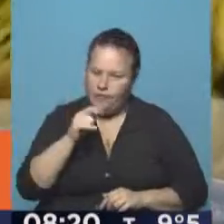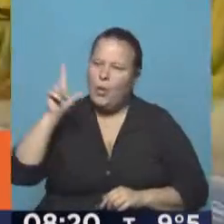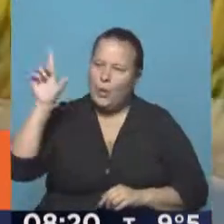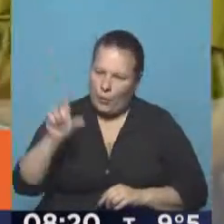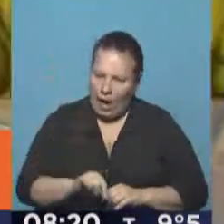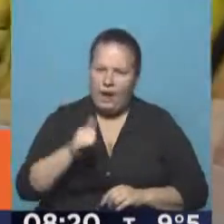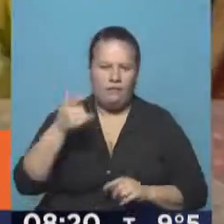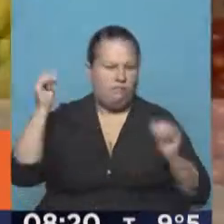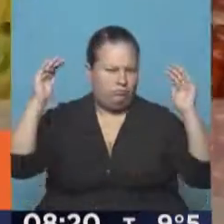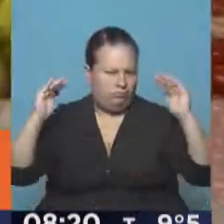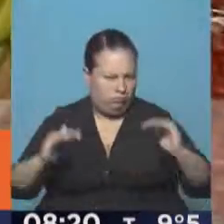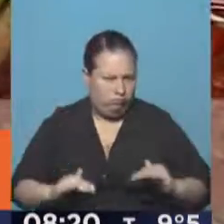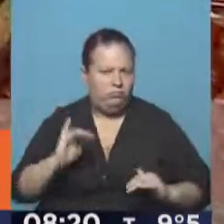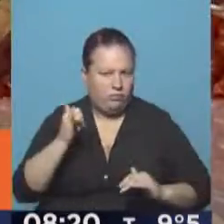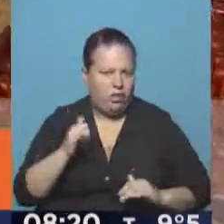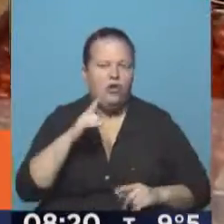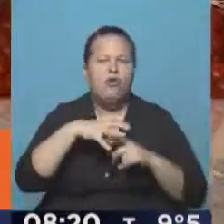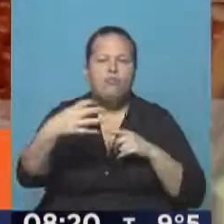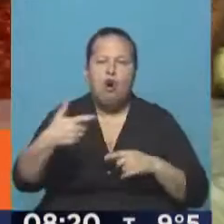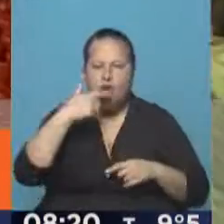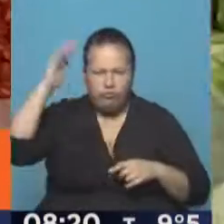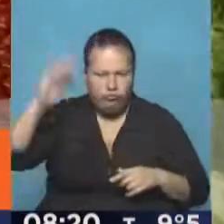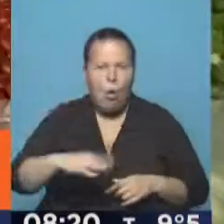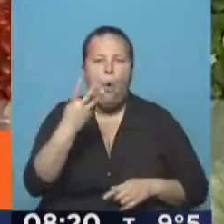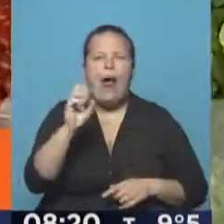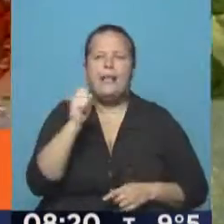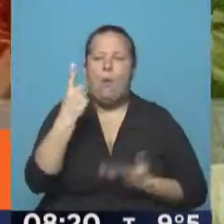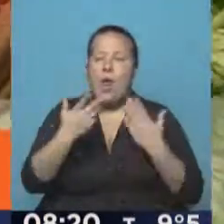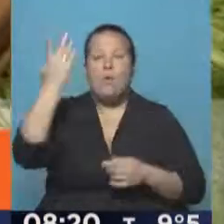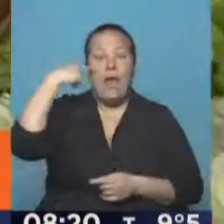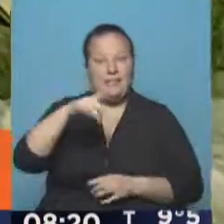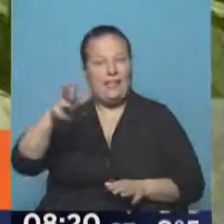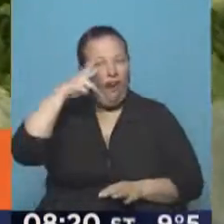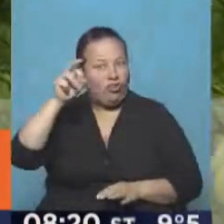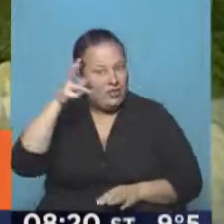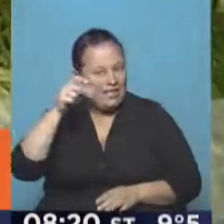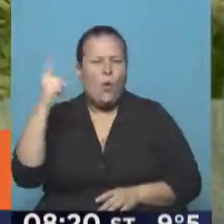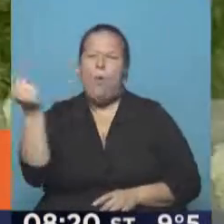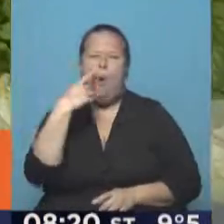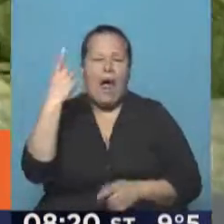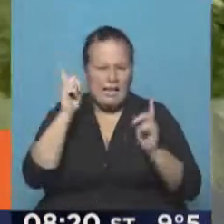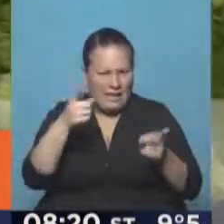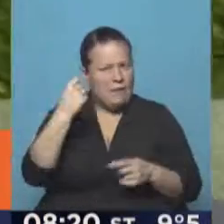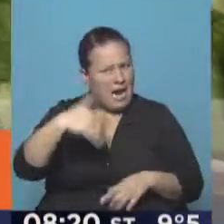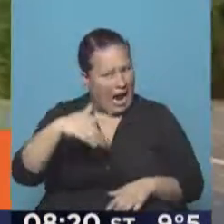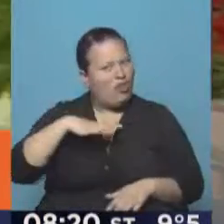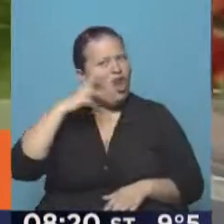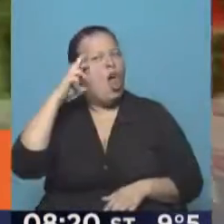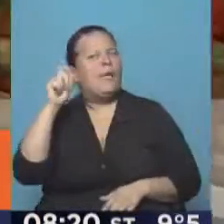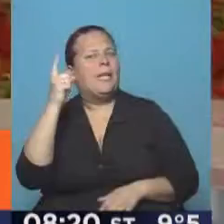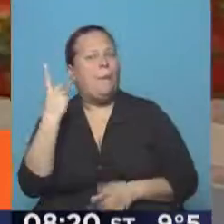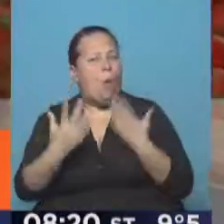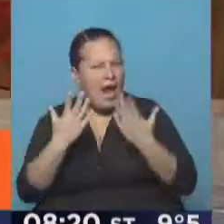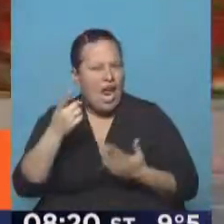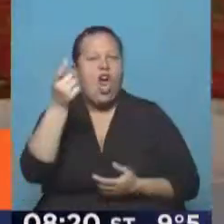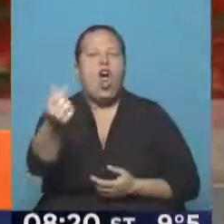bajando, se está yendo todo para abajo. El morrón bajó una banda, está a 40 al kilo y la semana pasada está a 80 al kilo. En cualquier lado igual lo están vendiendo caro, todavía 90 pesos al kilo.